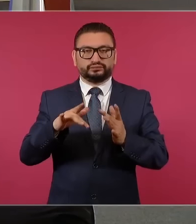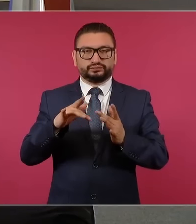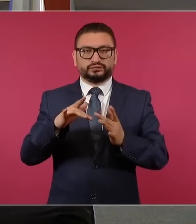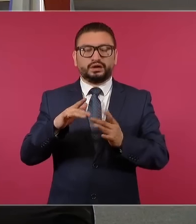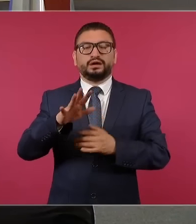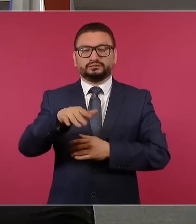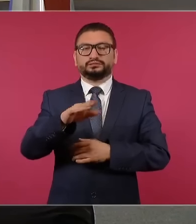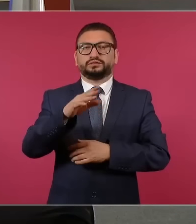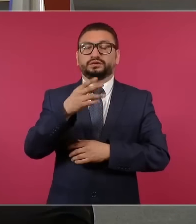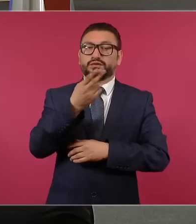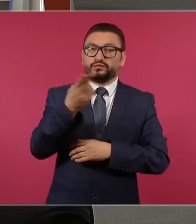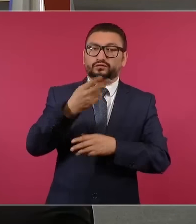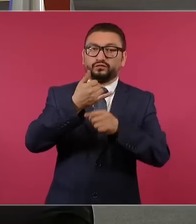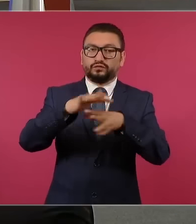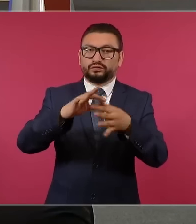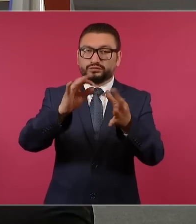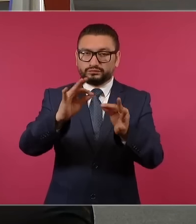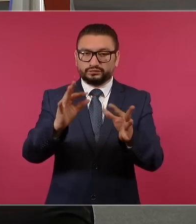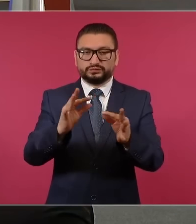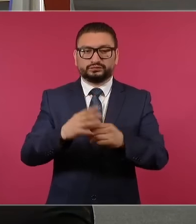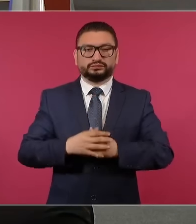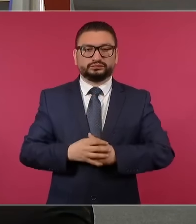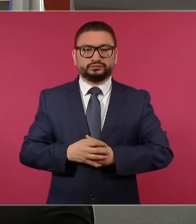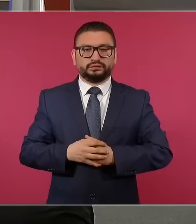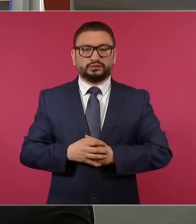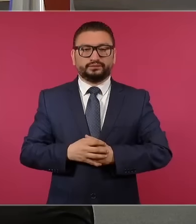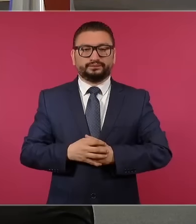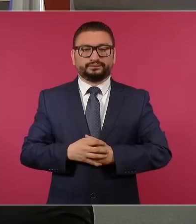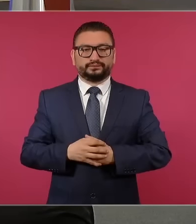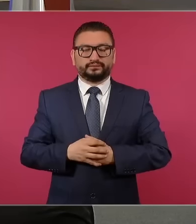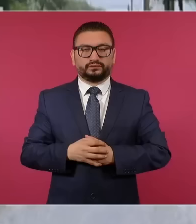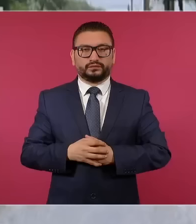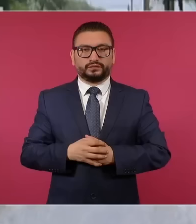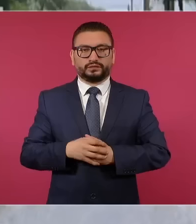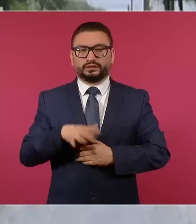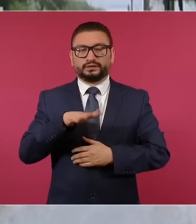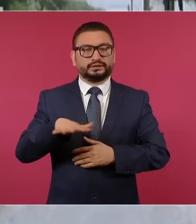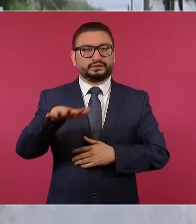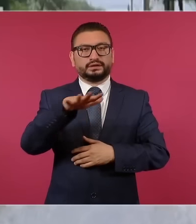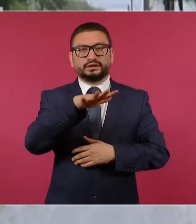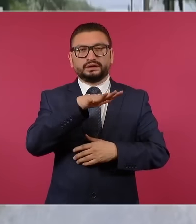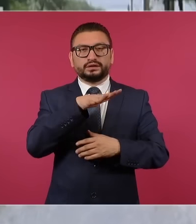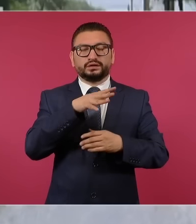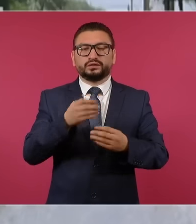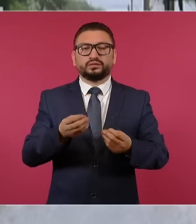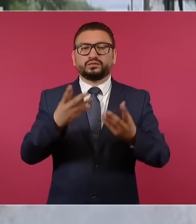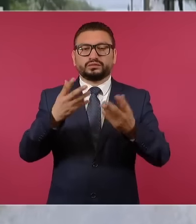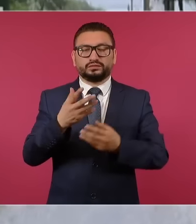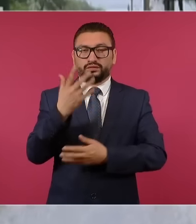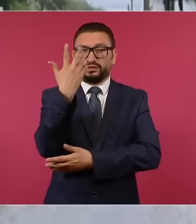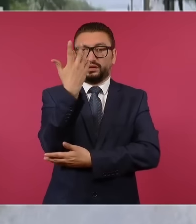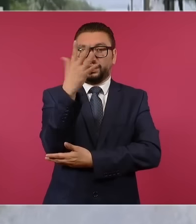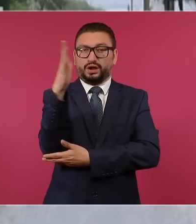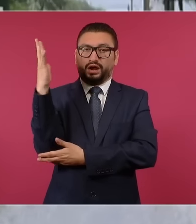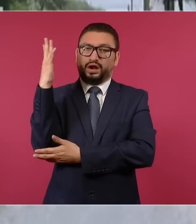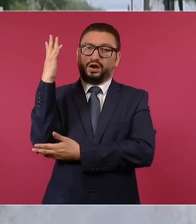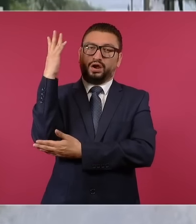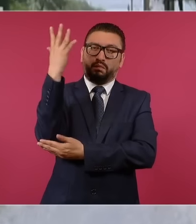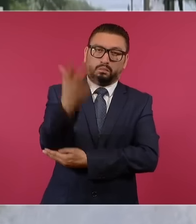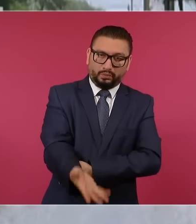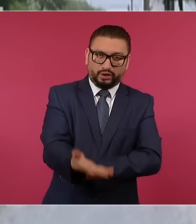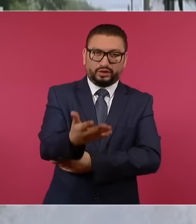que se registran de manera generalizada caída de árboles,